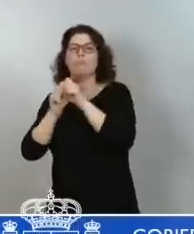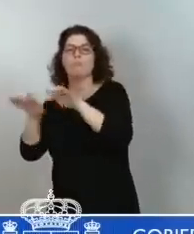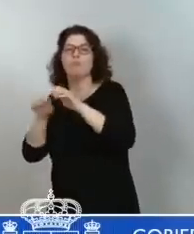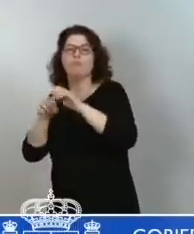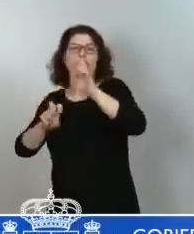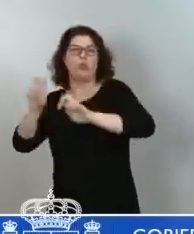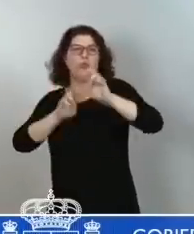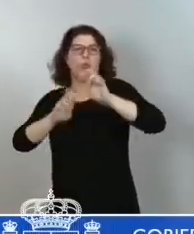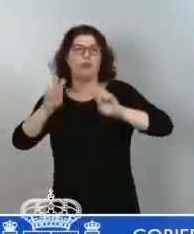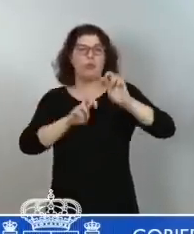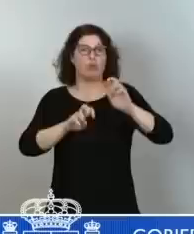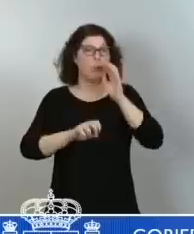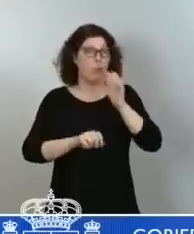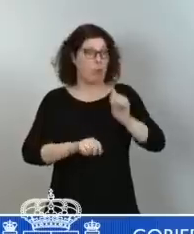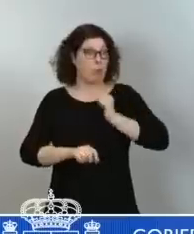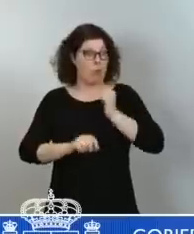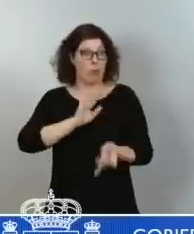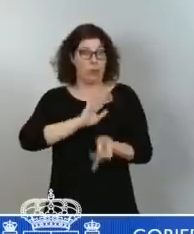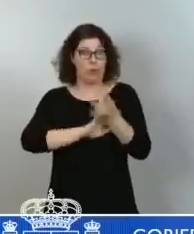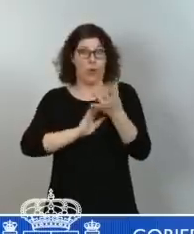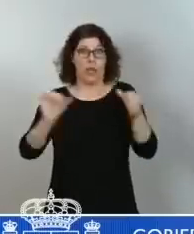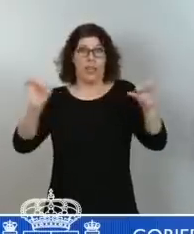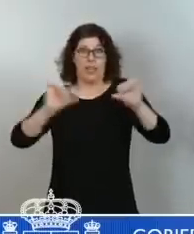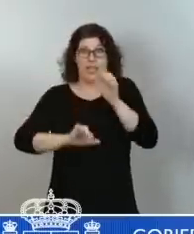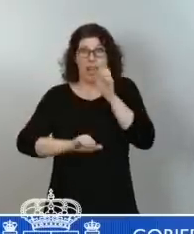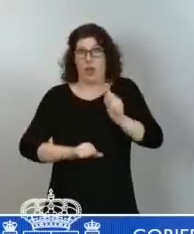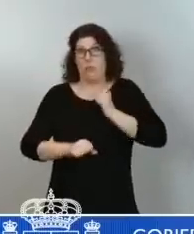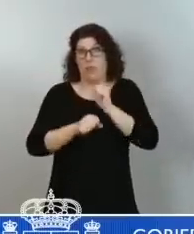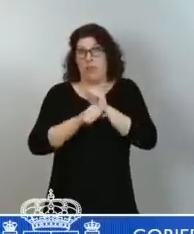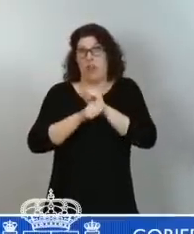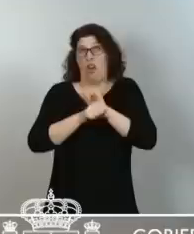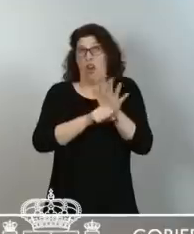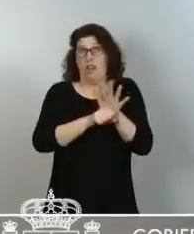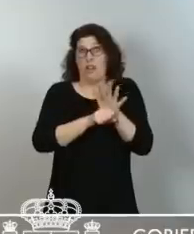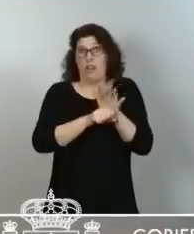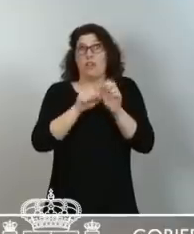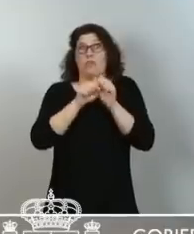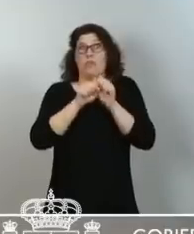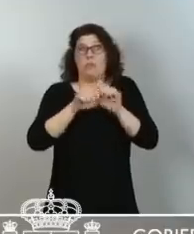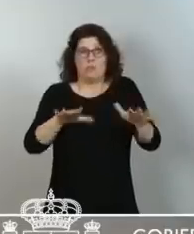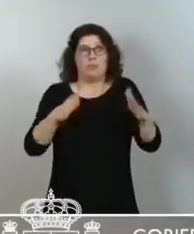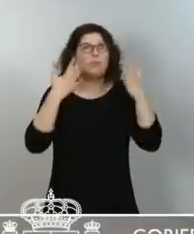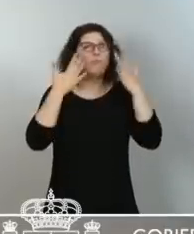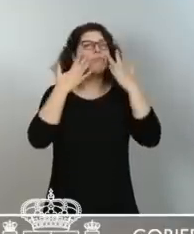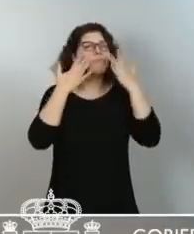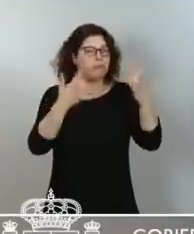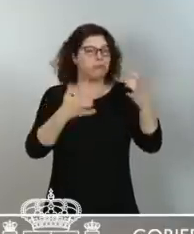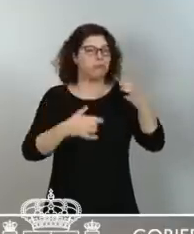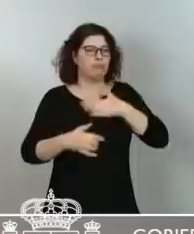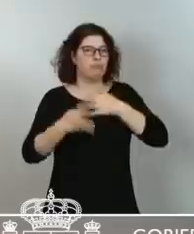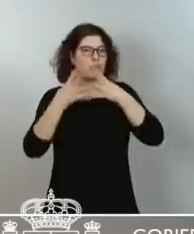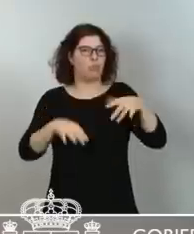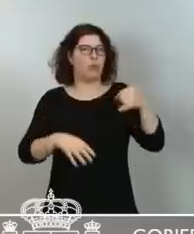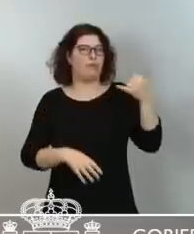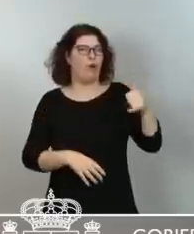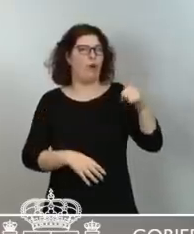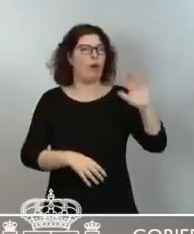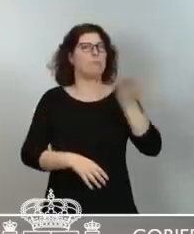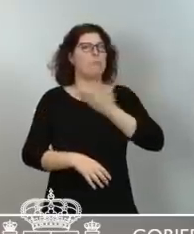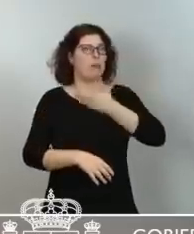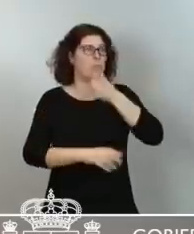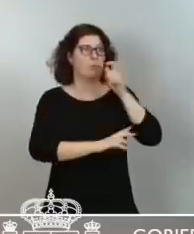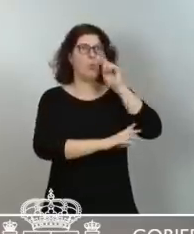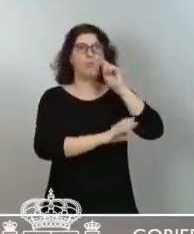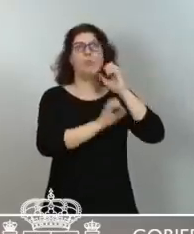crisis como la que está provocando la COVID-19 revela las vulnerabilidades de nuestra estructura. Y al mismo tiempo tenemos un país, como